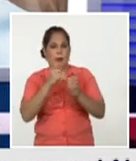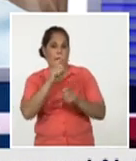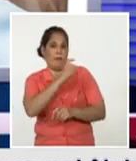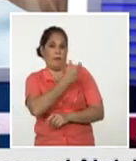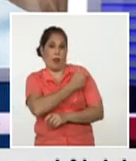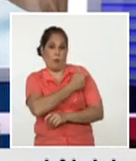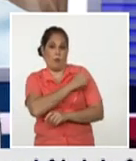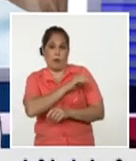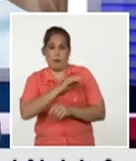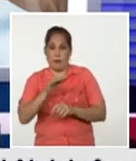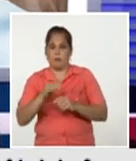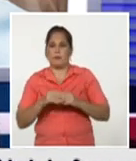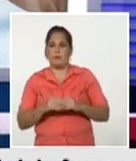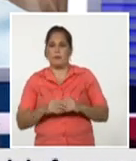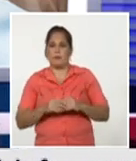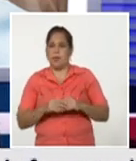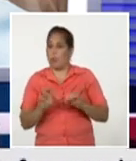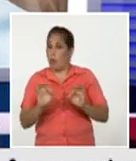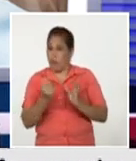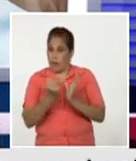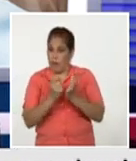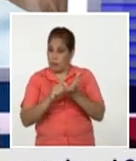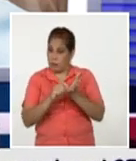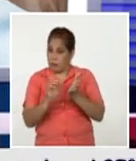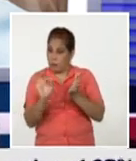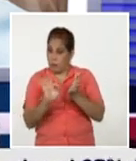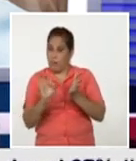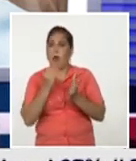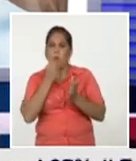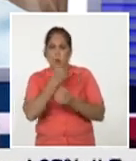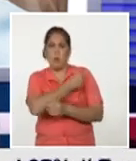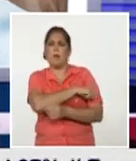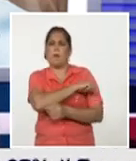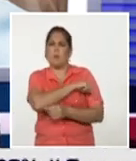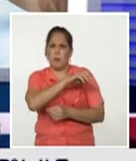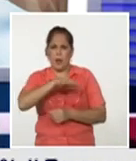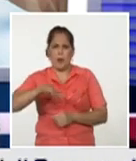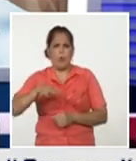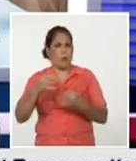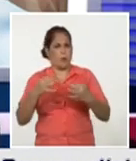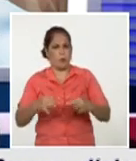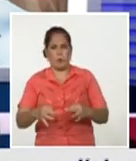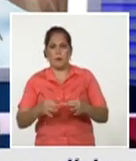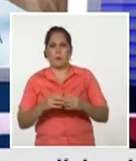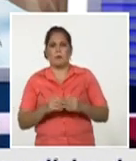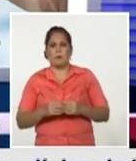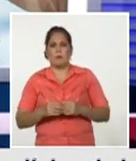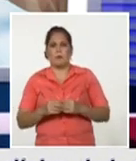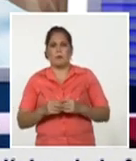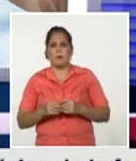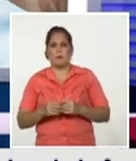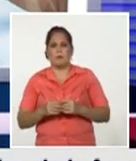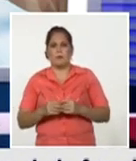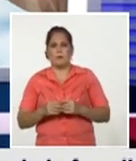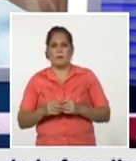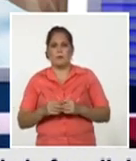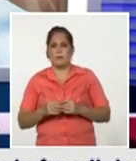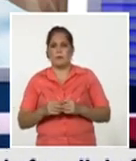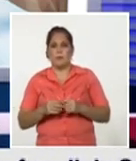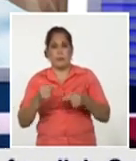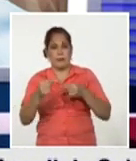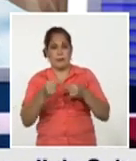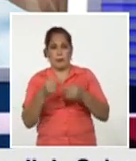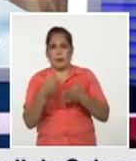el candidato a vacunar porque aún no se ha registrado puede ser usado en la población el menor tiempo posible para ayudar a